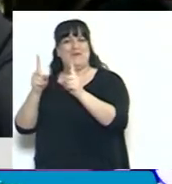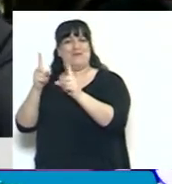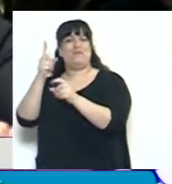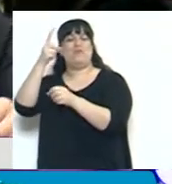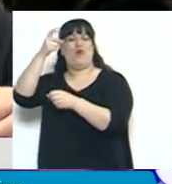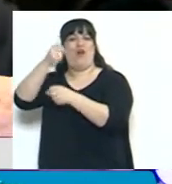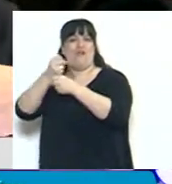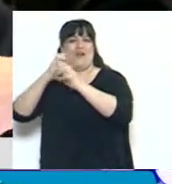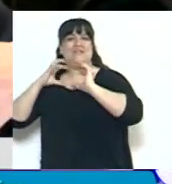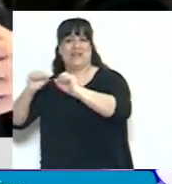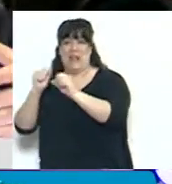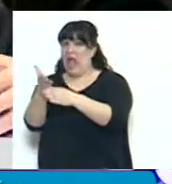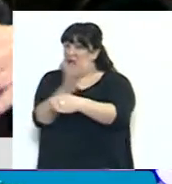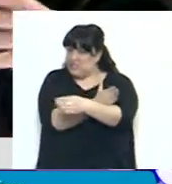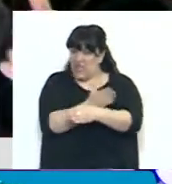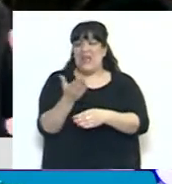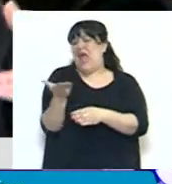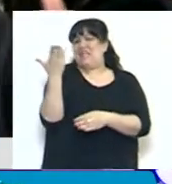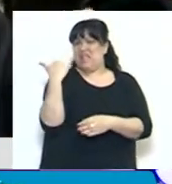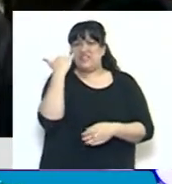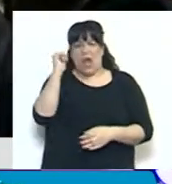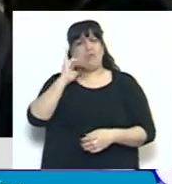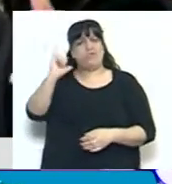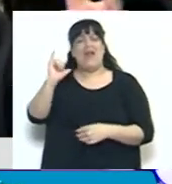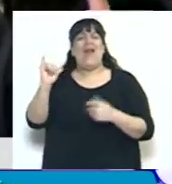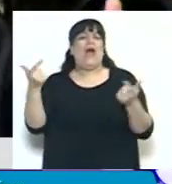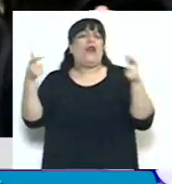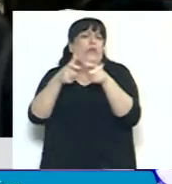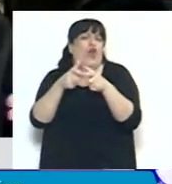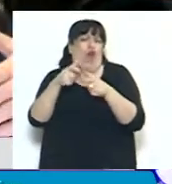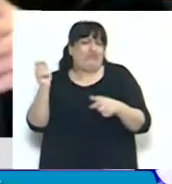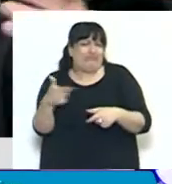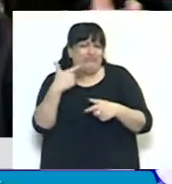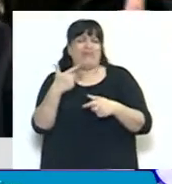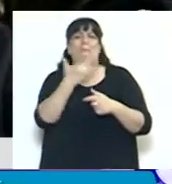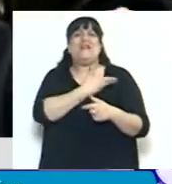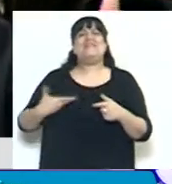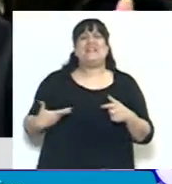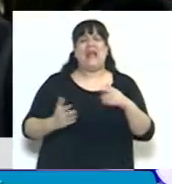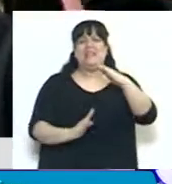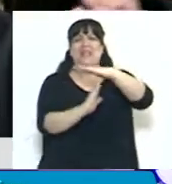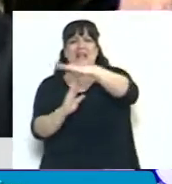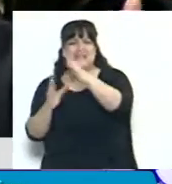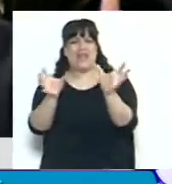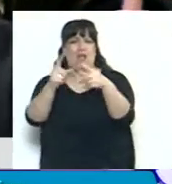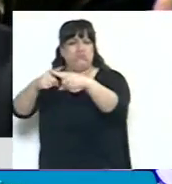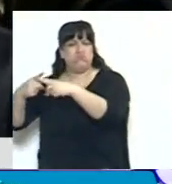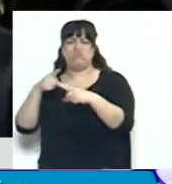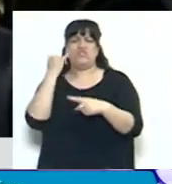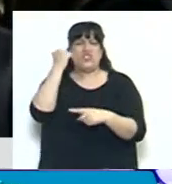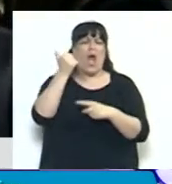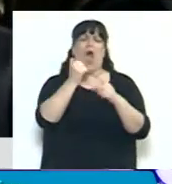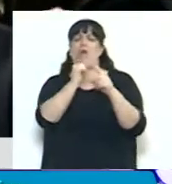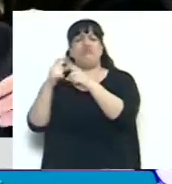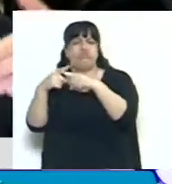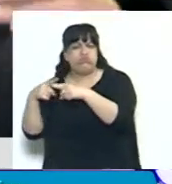ayer, ayer tuvimos una reunión informal primero con algunos presidentes de bloque que lo discutimos, discutimos cuál iba a ser el